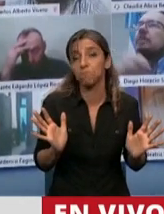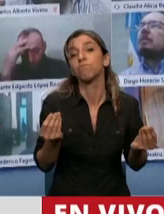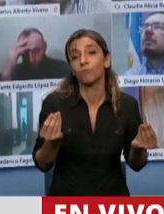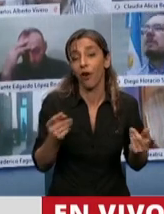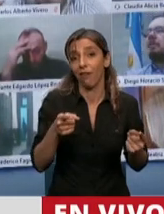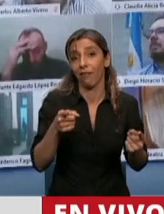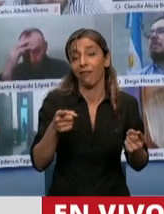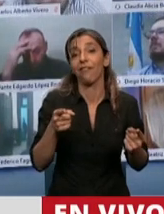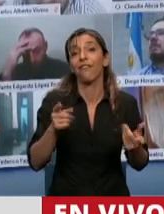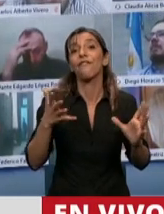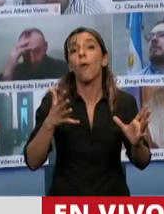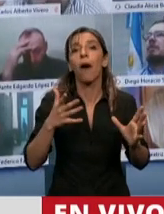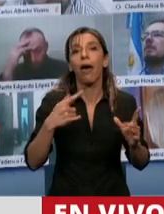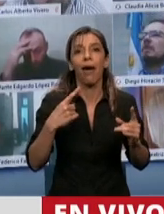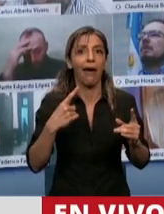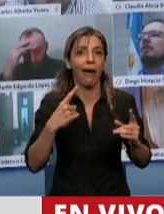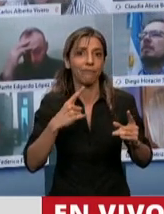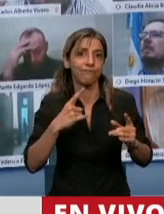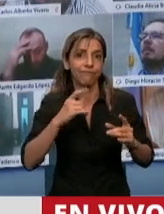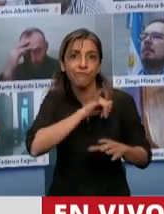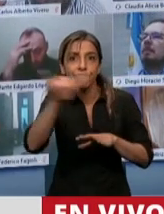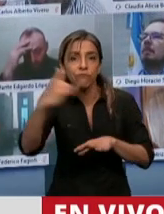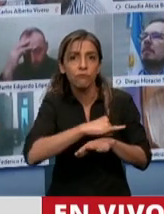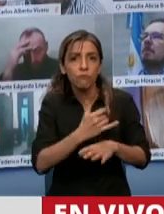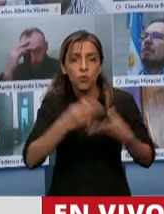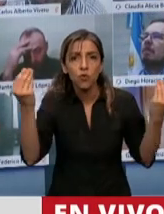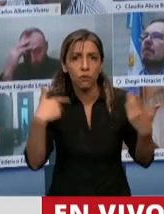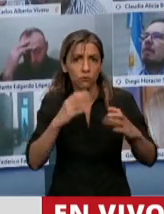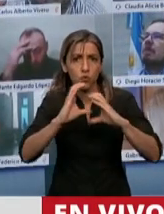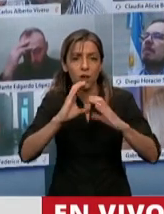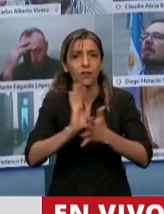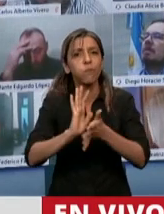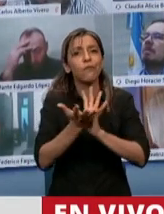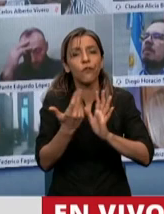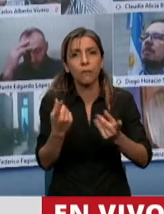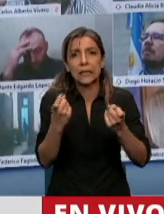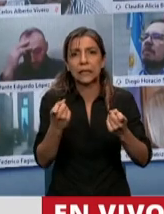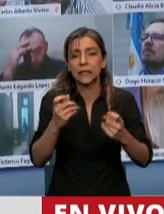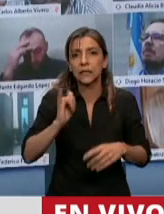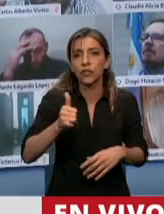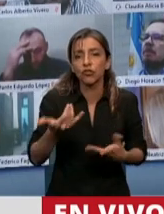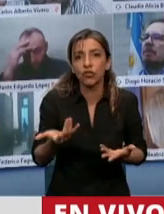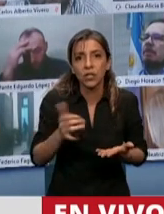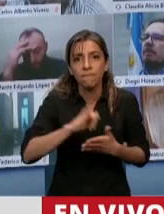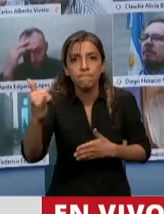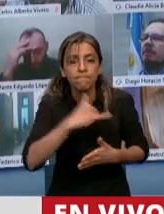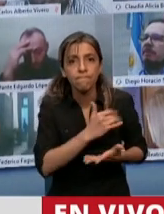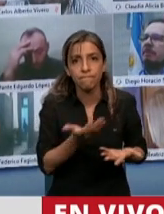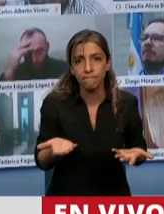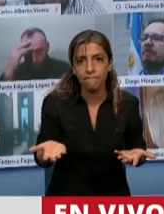comunicarse. provincias que necesitan el regreso de los vuelos comerciales porque no tienen otra manera de comunicarse.